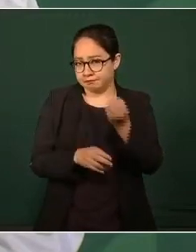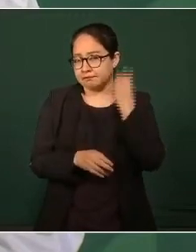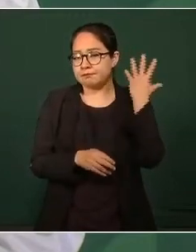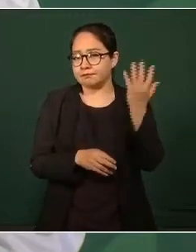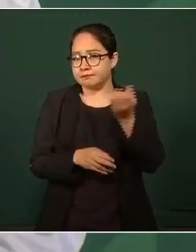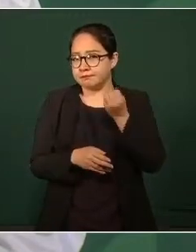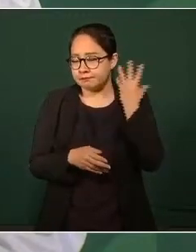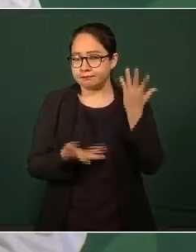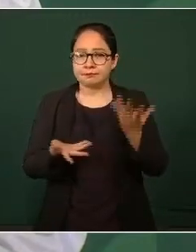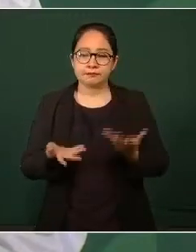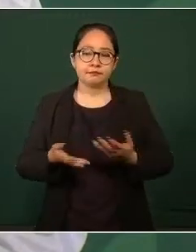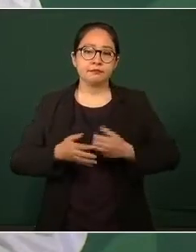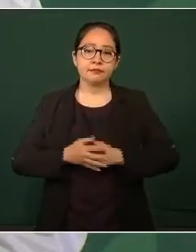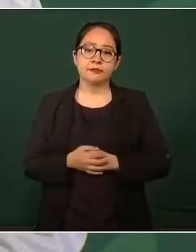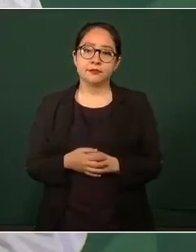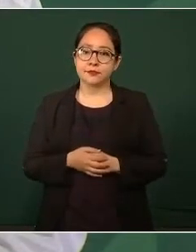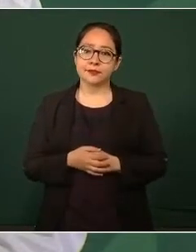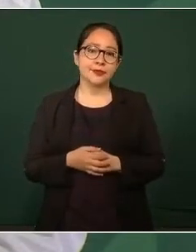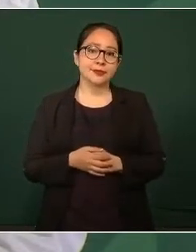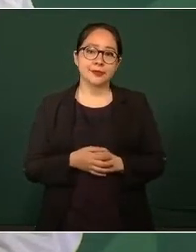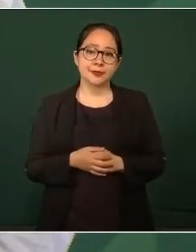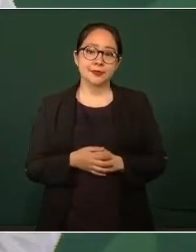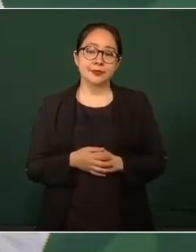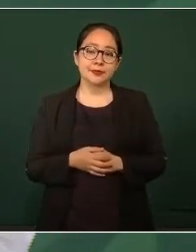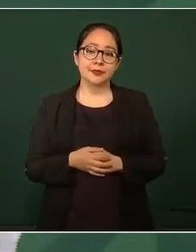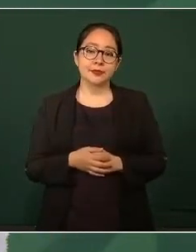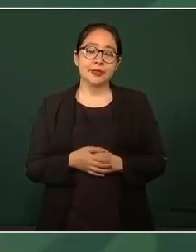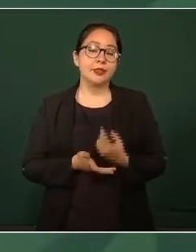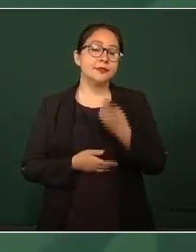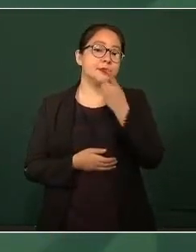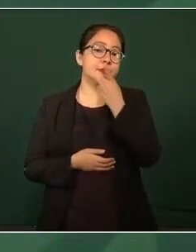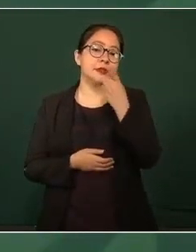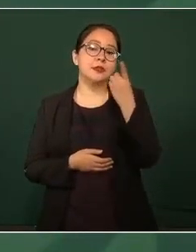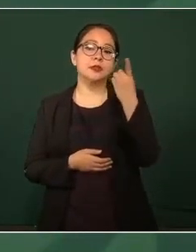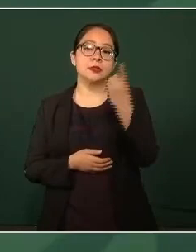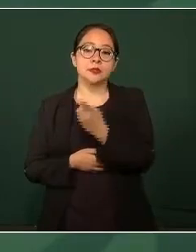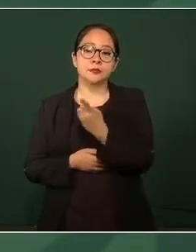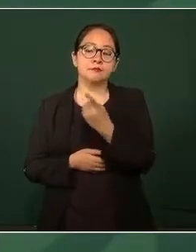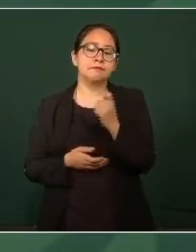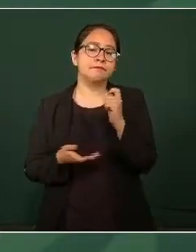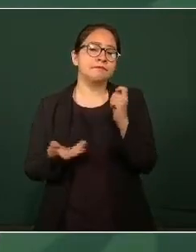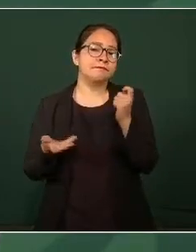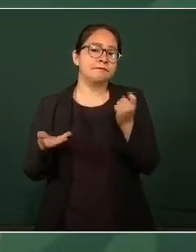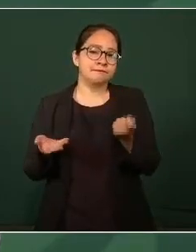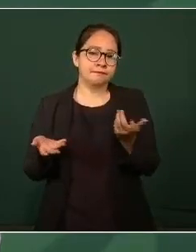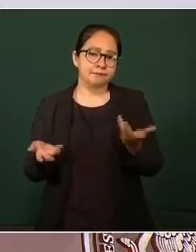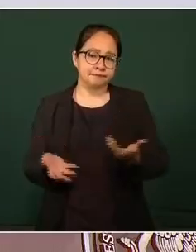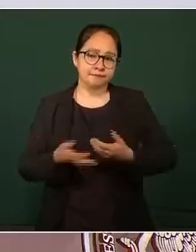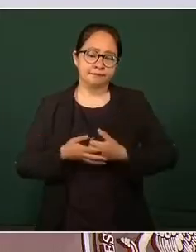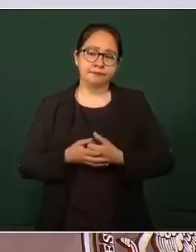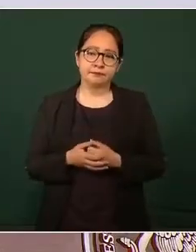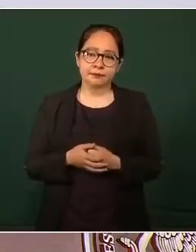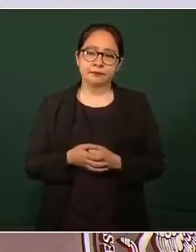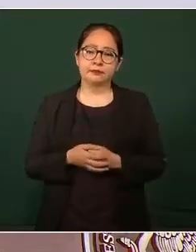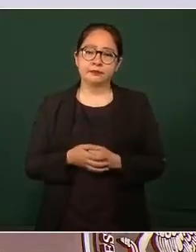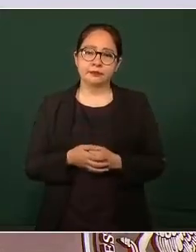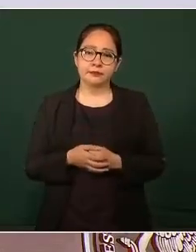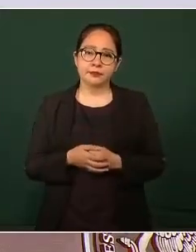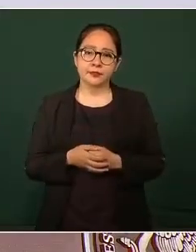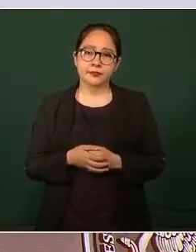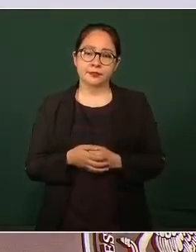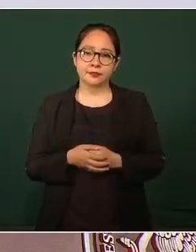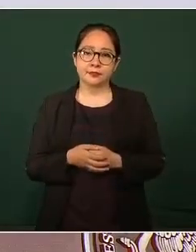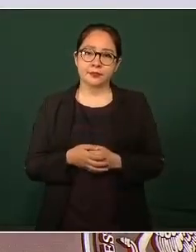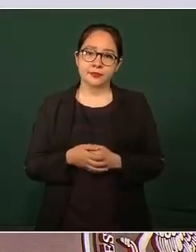mención al hecho de que el